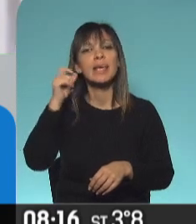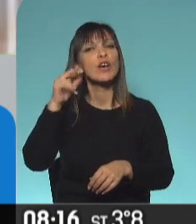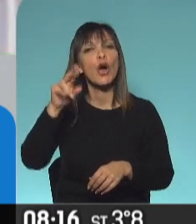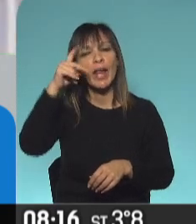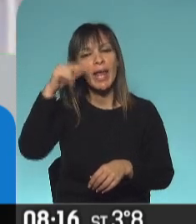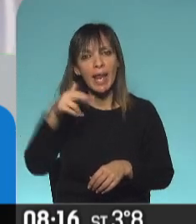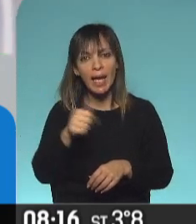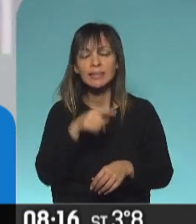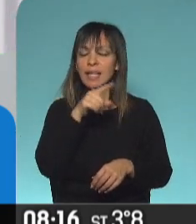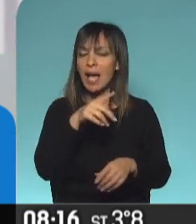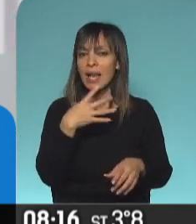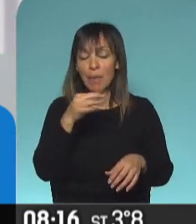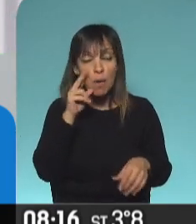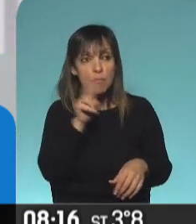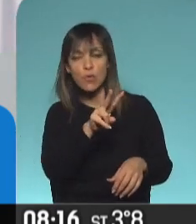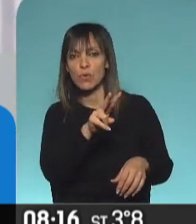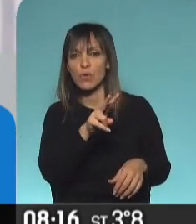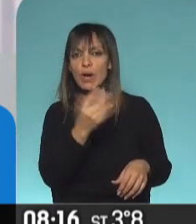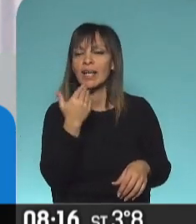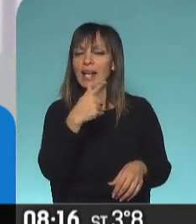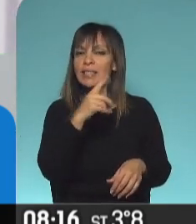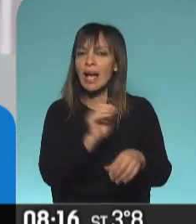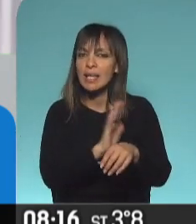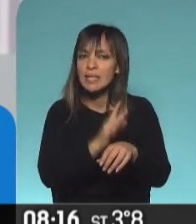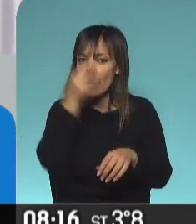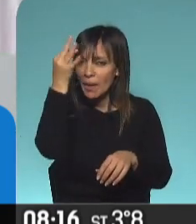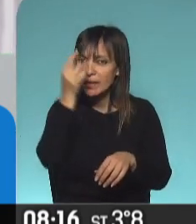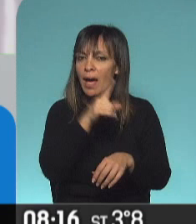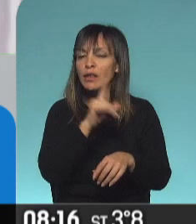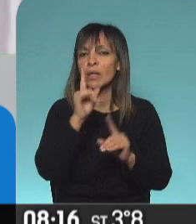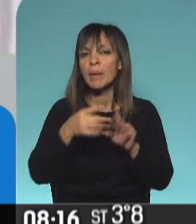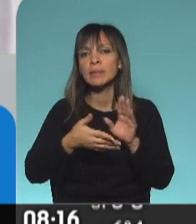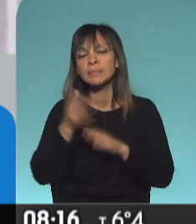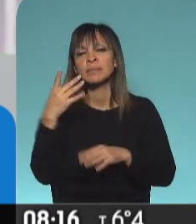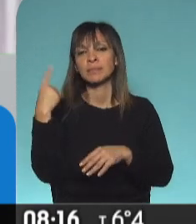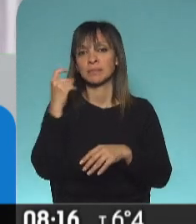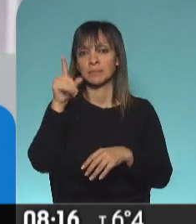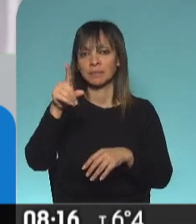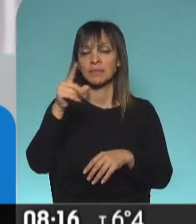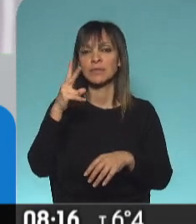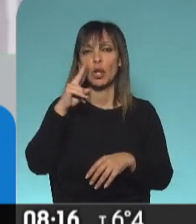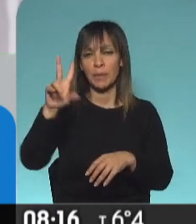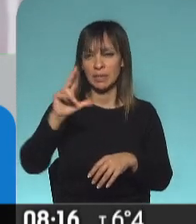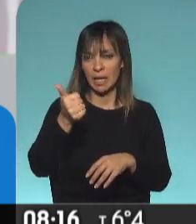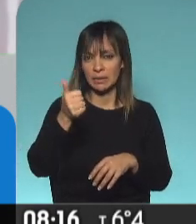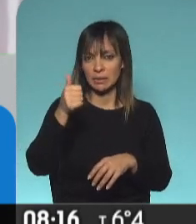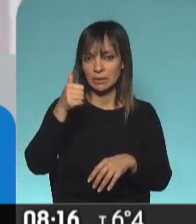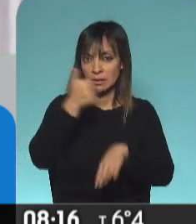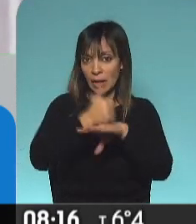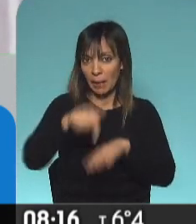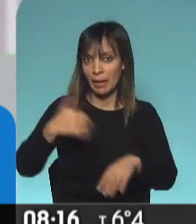actoral, precisamente por esta obra fue llevado Francis Ford Coppola, que en ese año, en el 2006, estaba en Argentina,